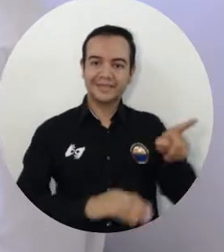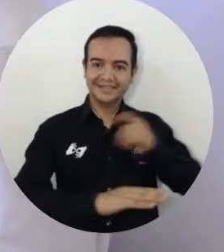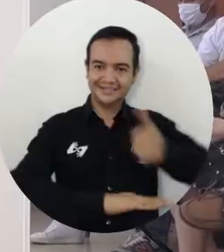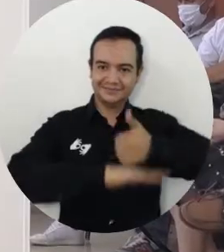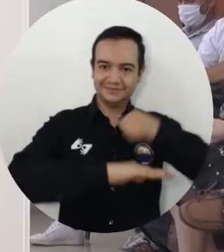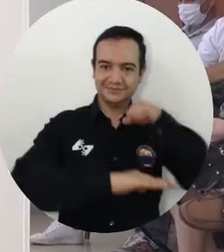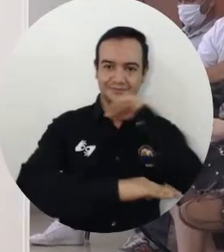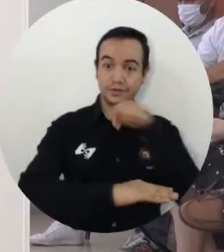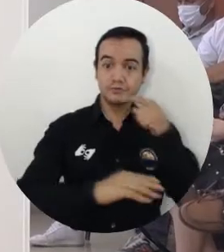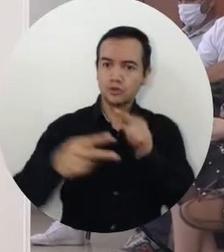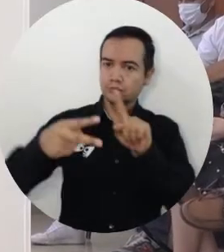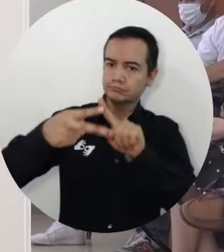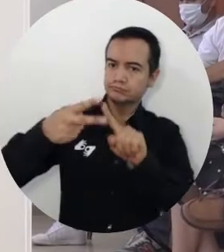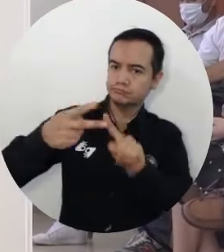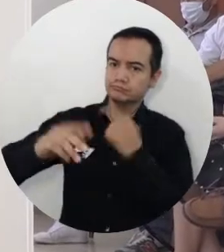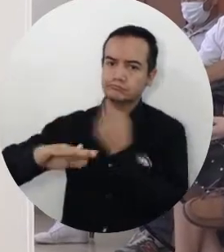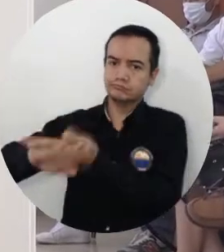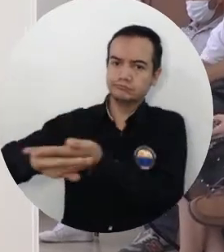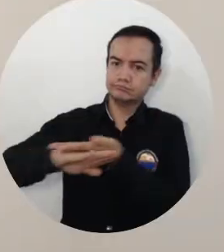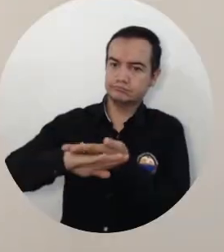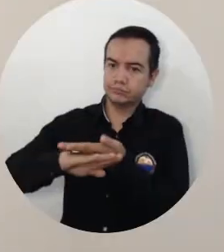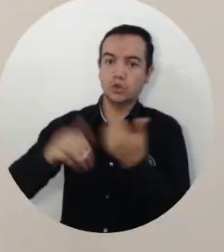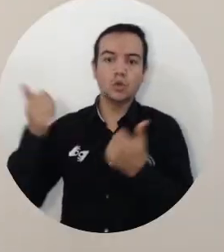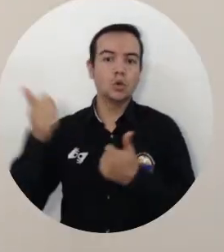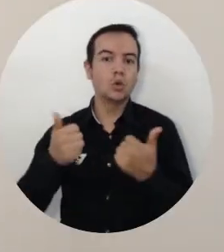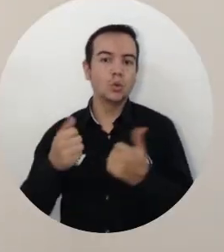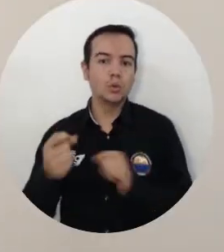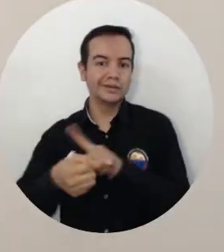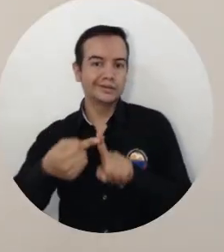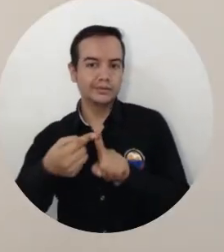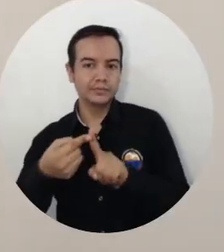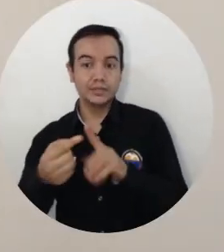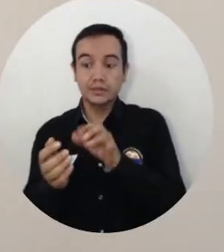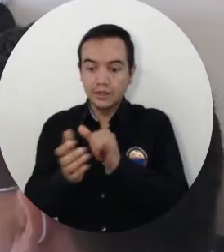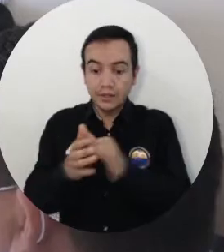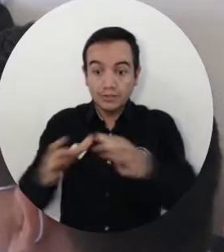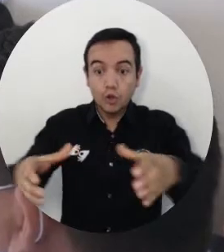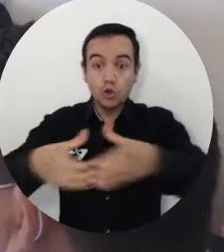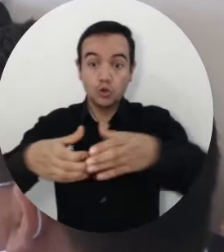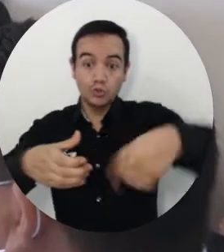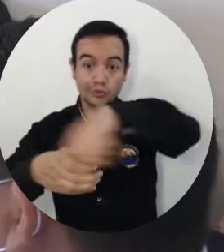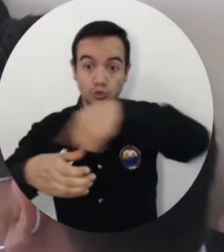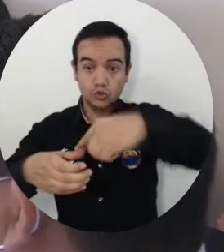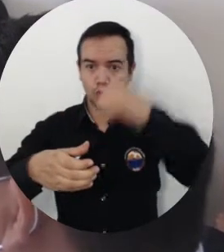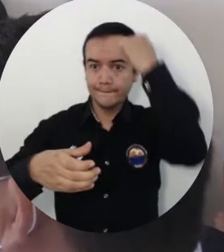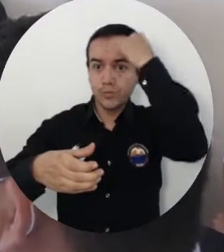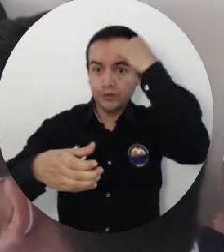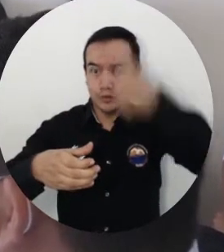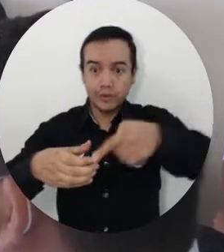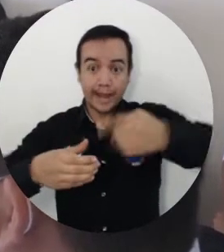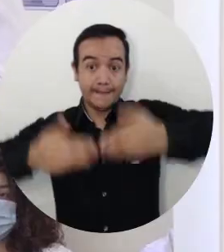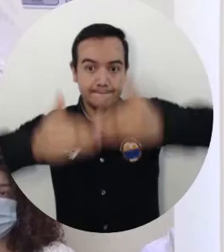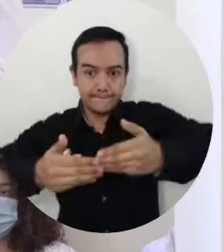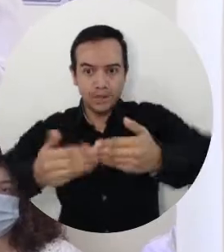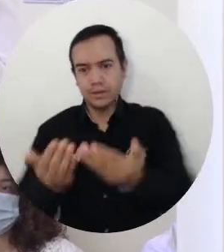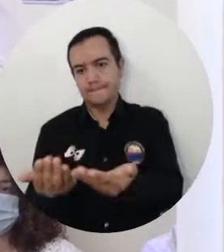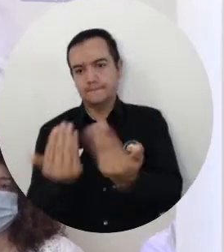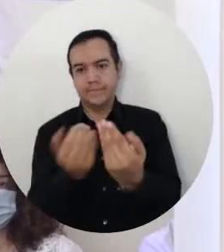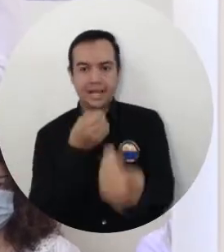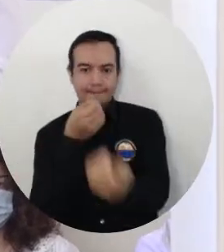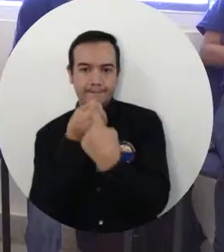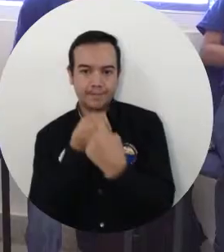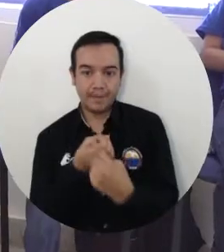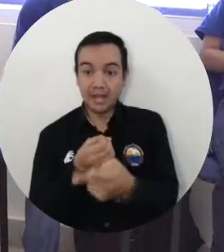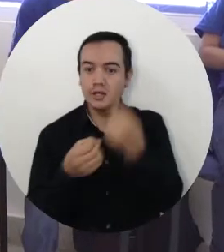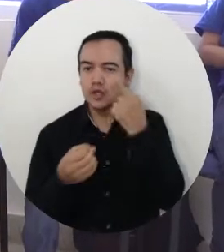Vera añadió dos solicitudes más en beneficio del estudiantado, generar una línea especial de convocatoria docente únicamente para licenciados en